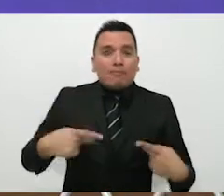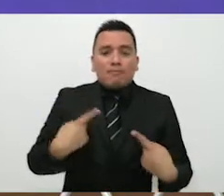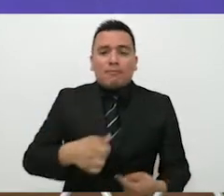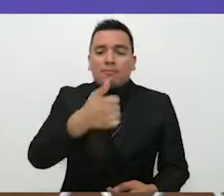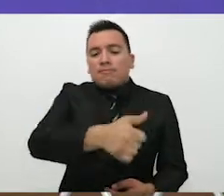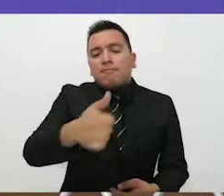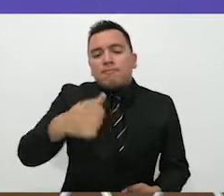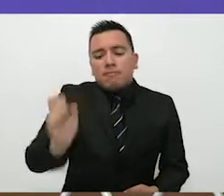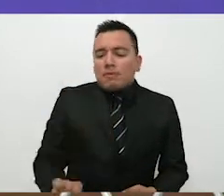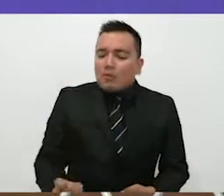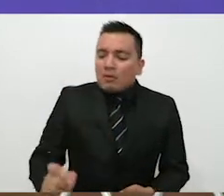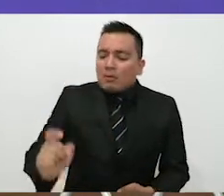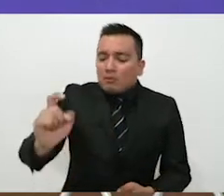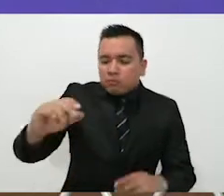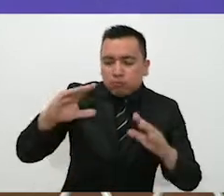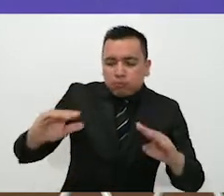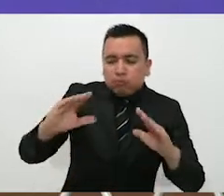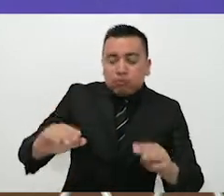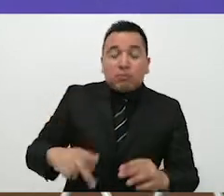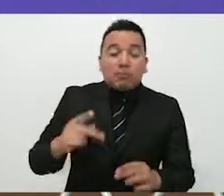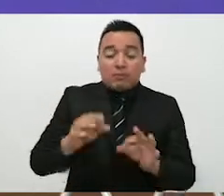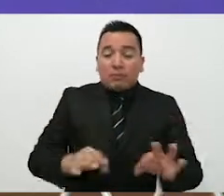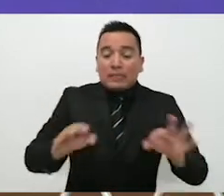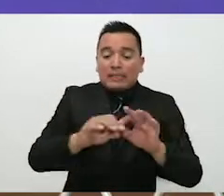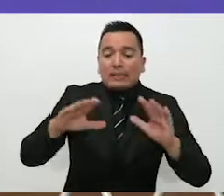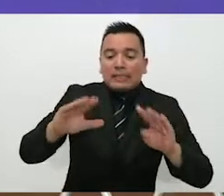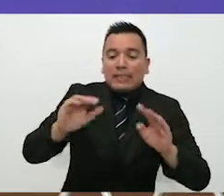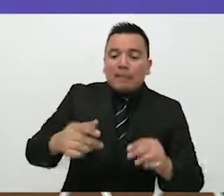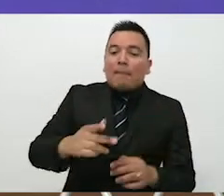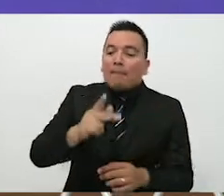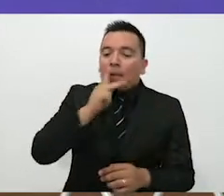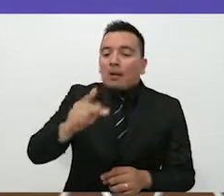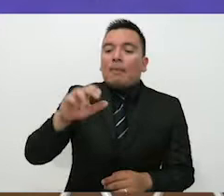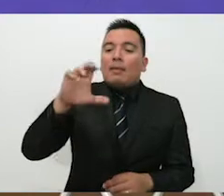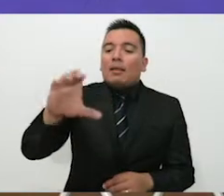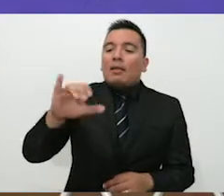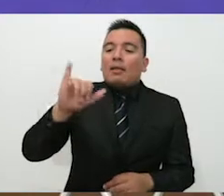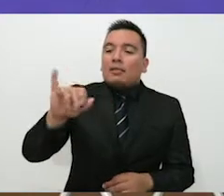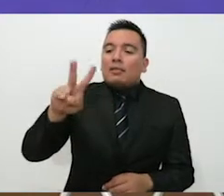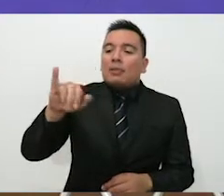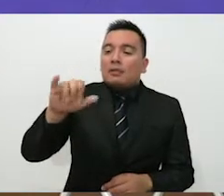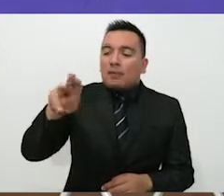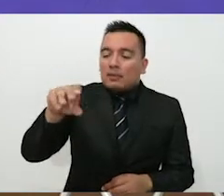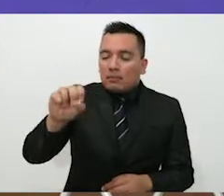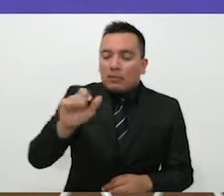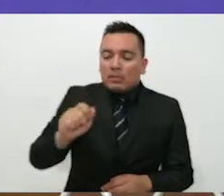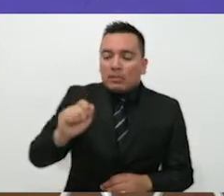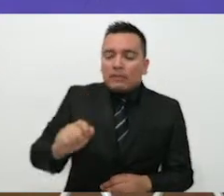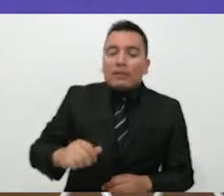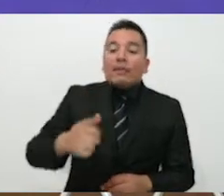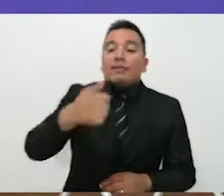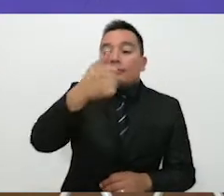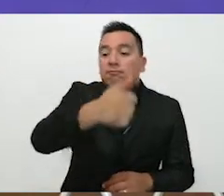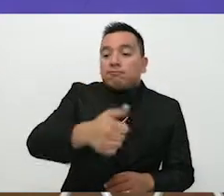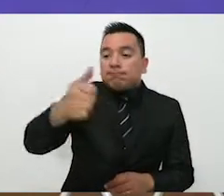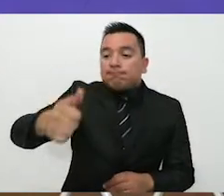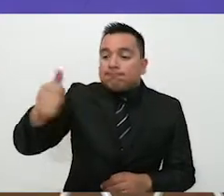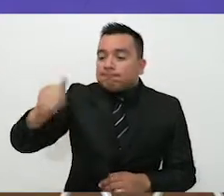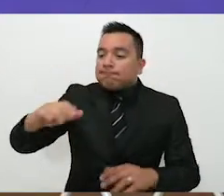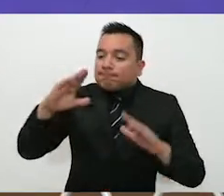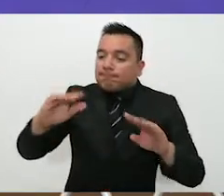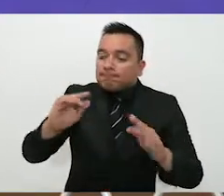elemento de civismo, pues hablamos entonces de educar o de formar a los ciudadanos. Las tendencias